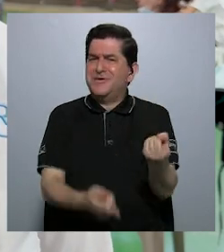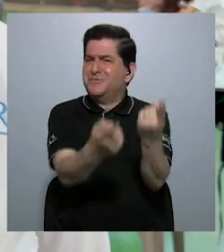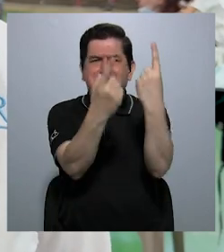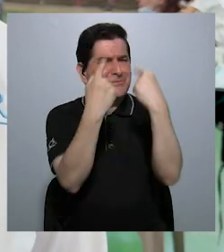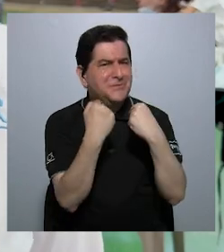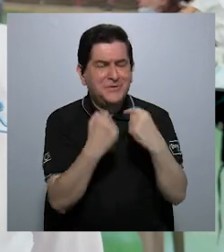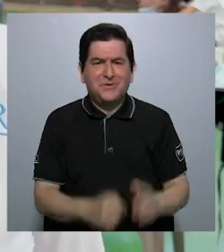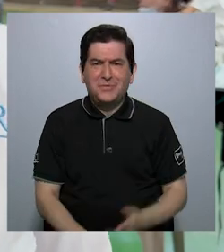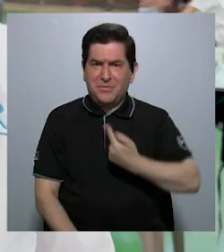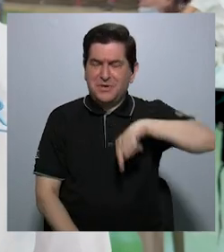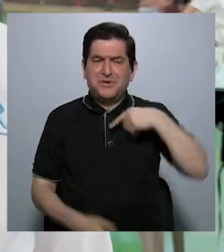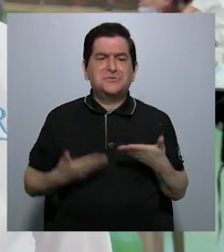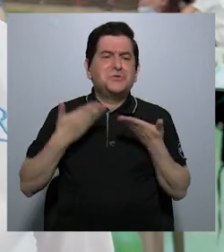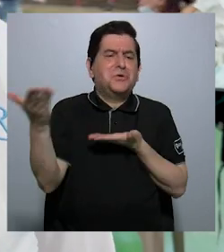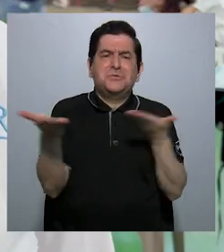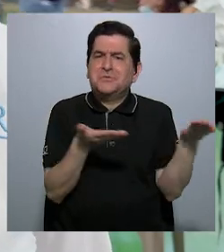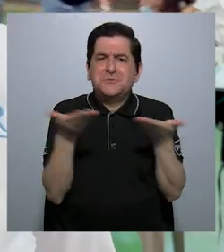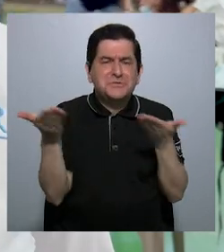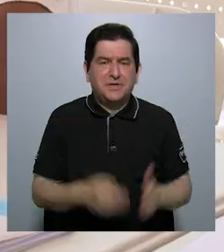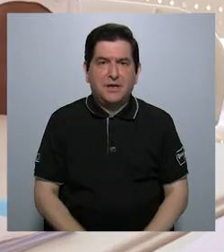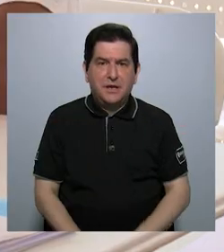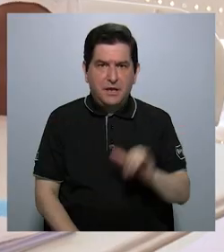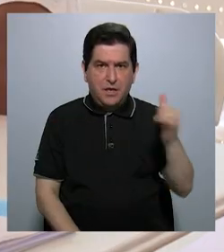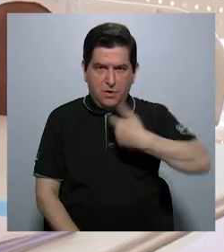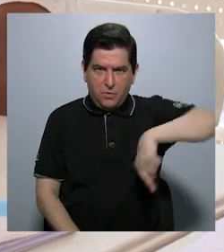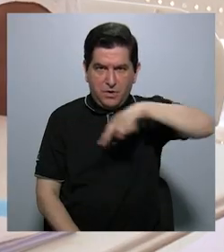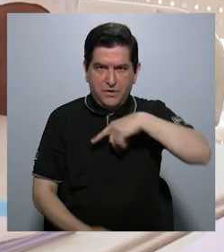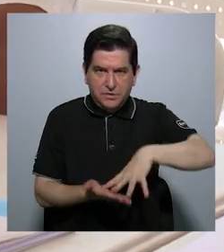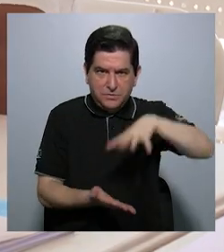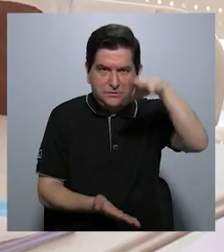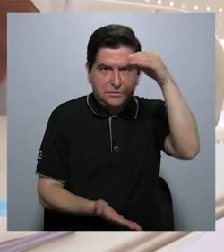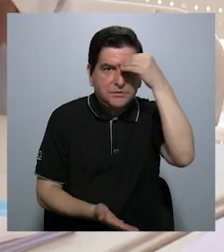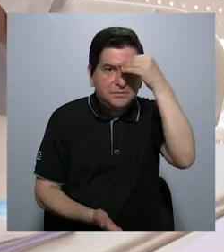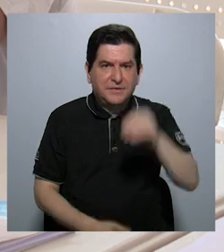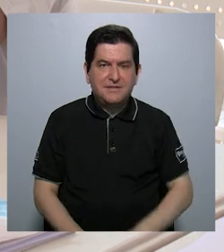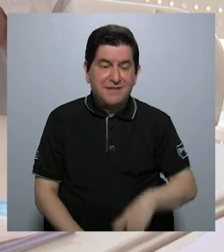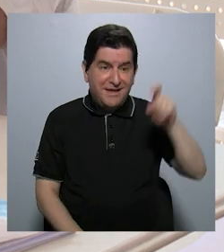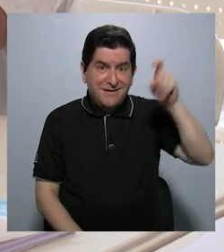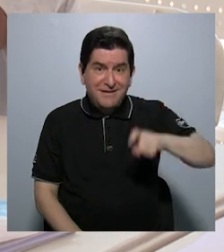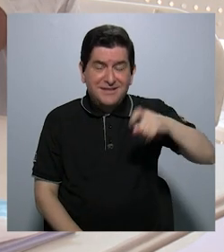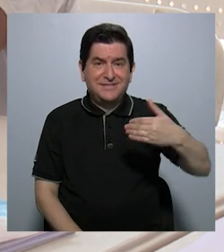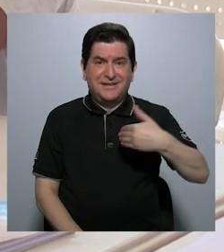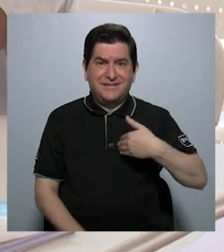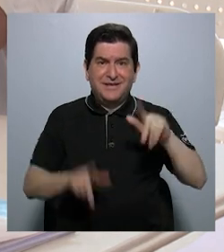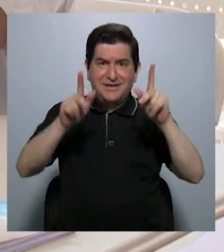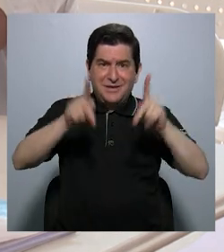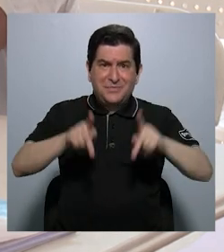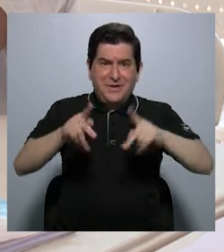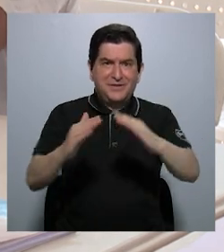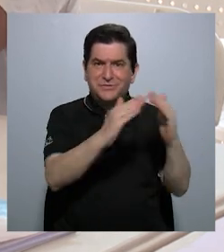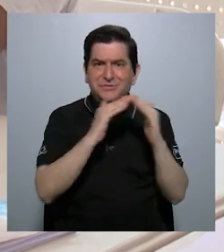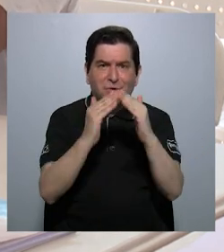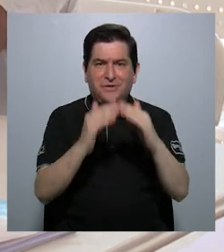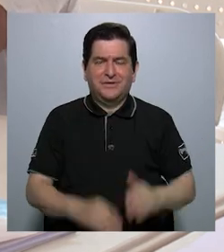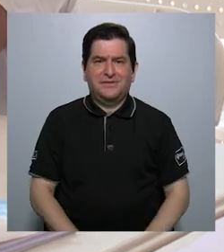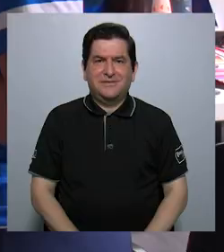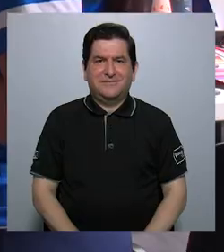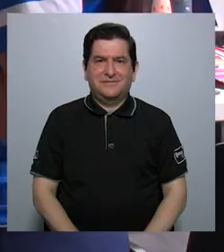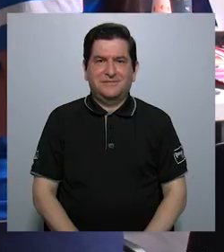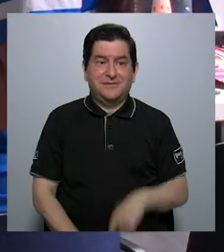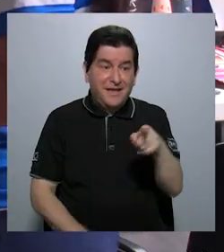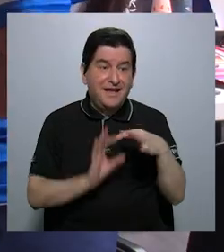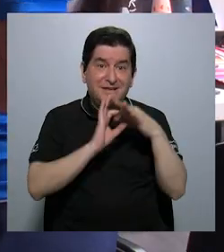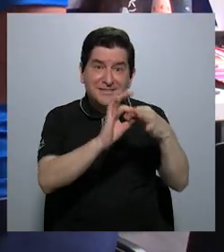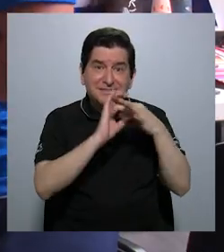venimos a ofrecer un servicio, venimos también a aprender de las necesidades que tienen de las comunidades y esta